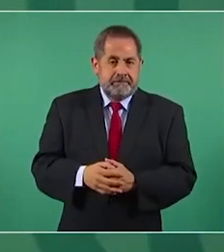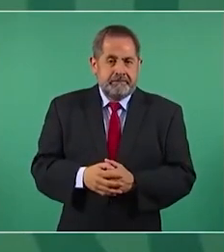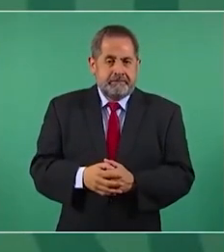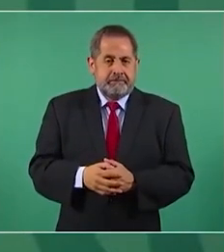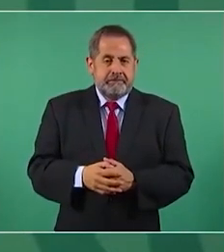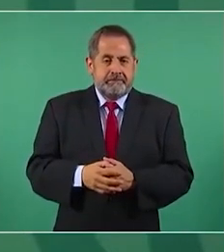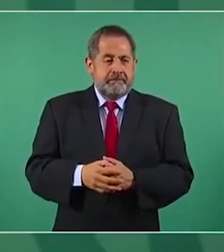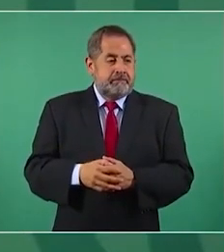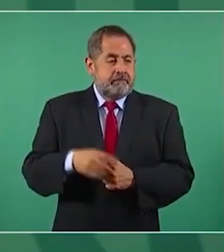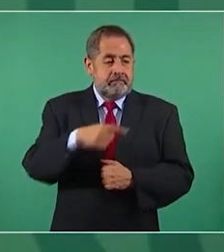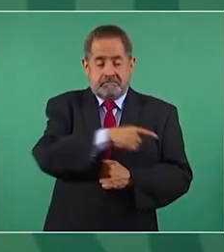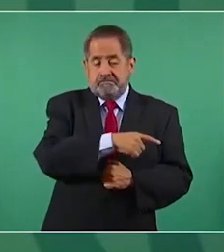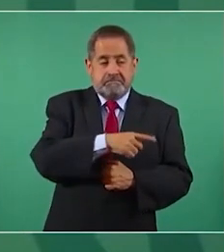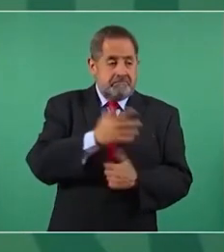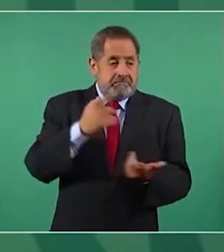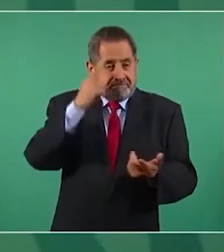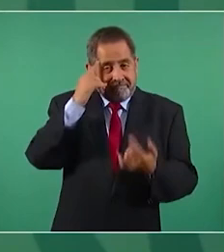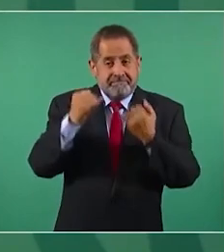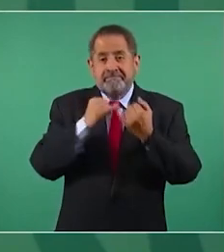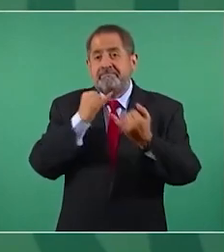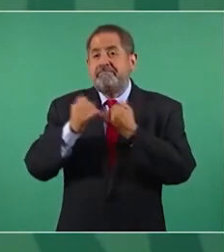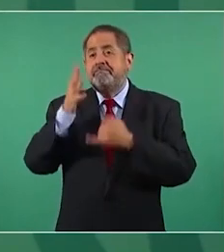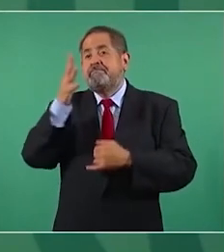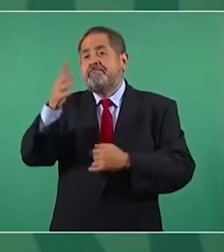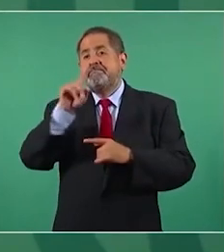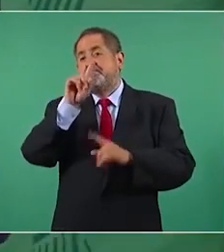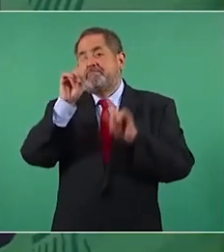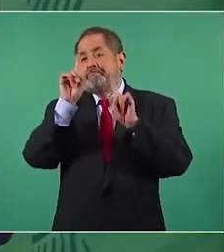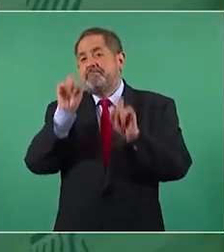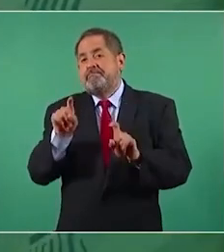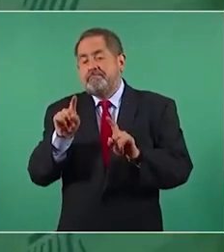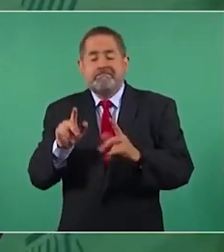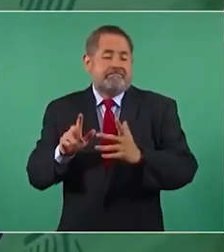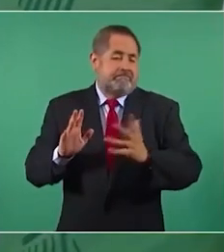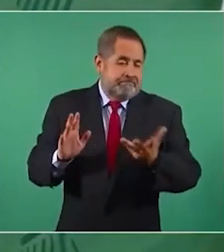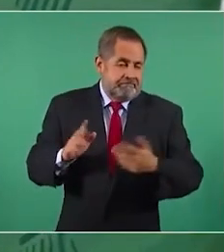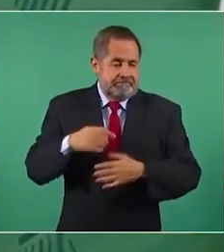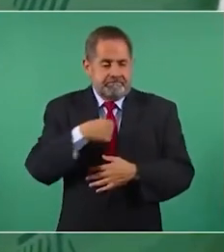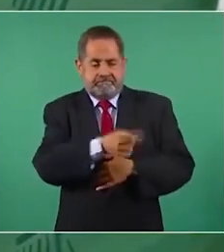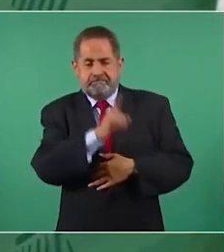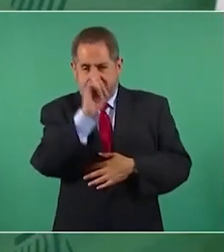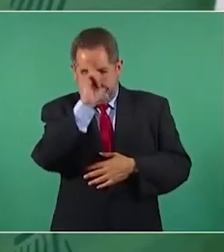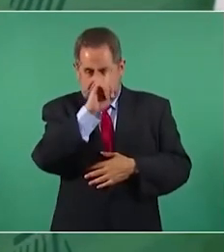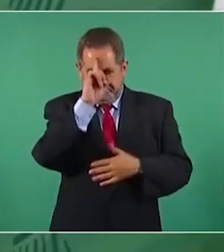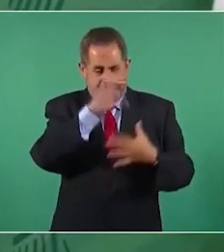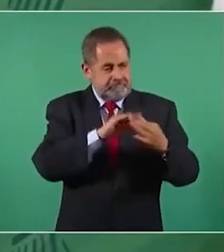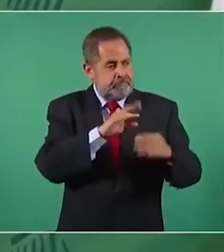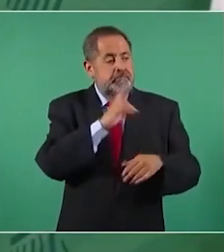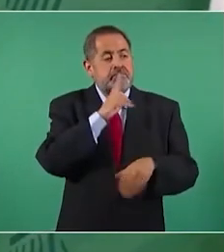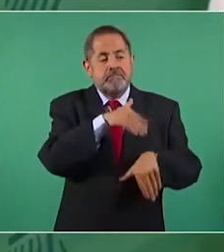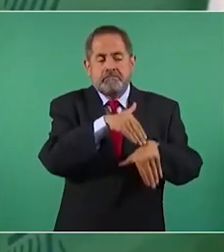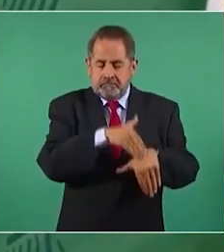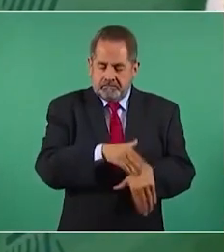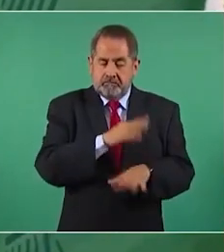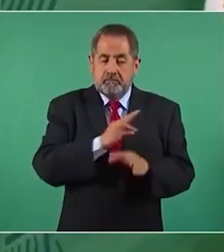es muy incierto entonces yo le recomendaría que cumpliera